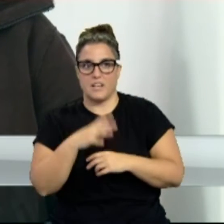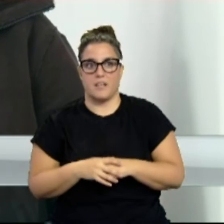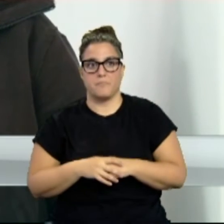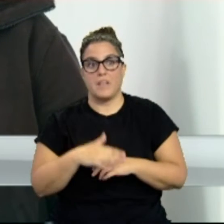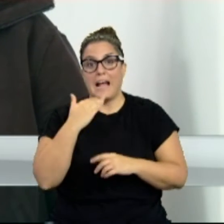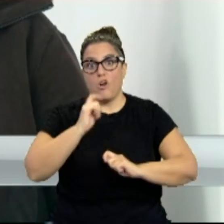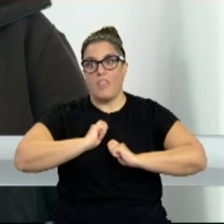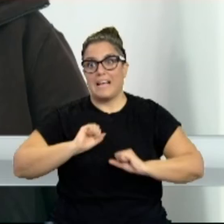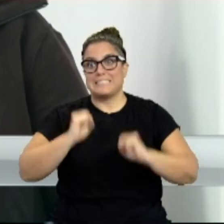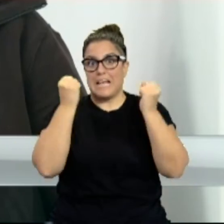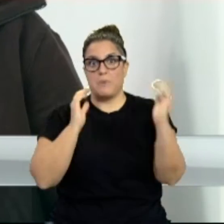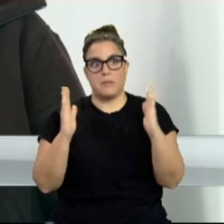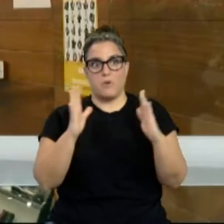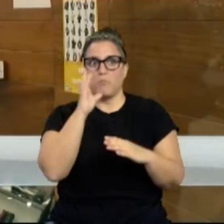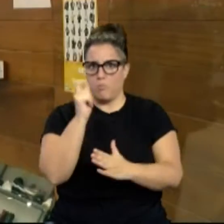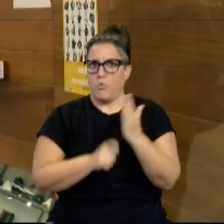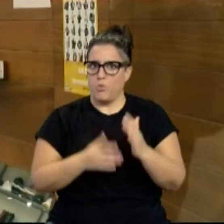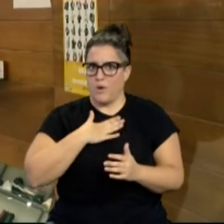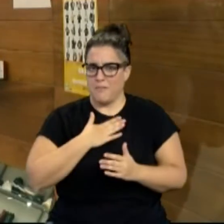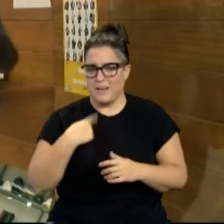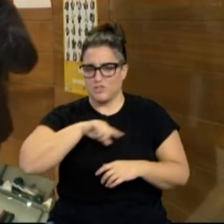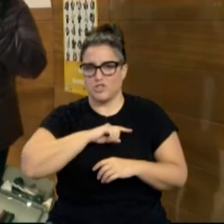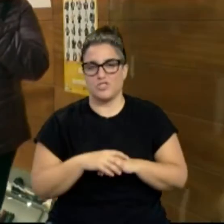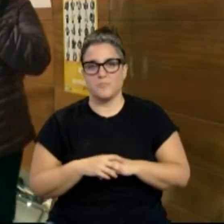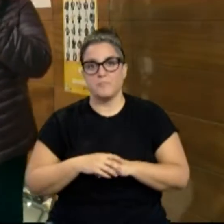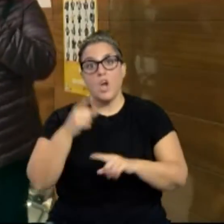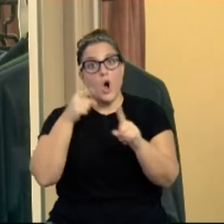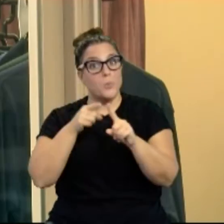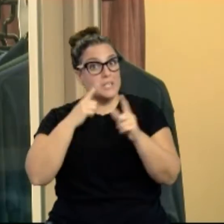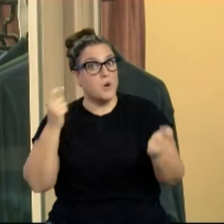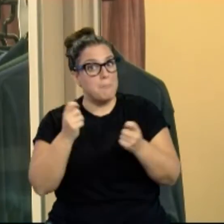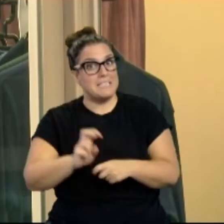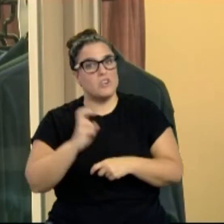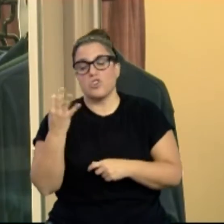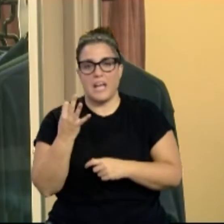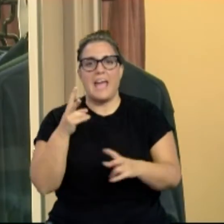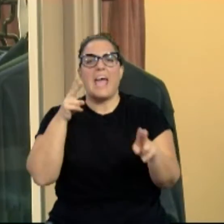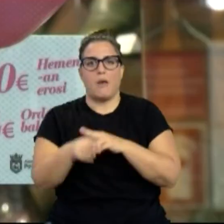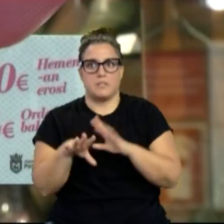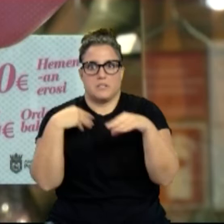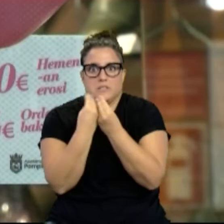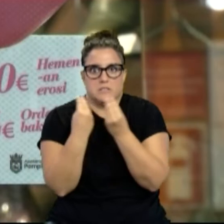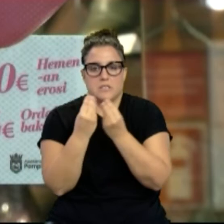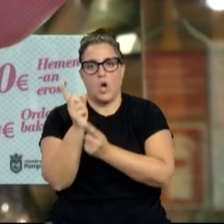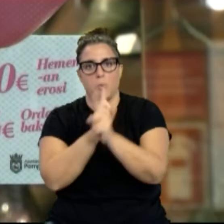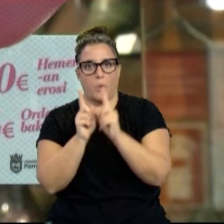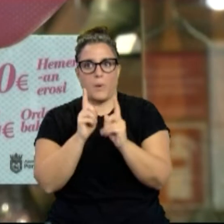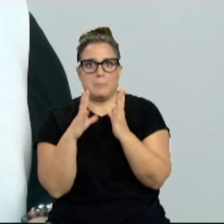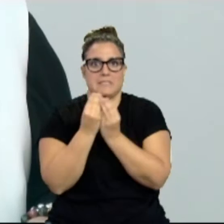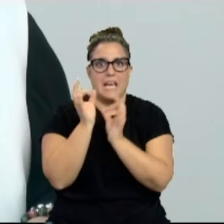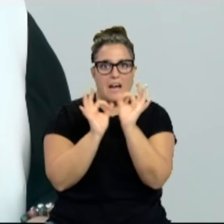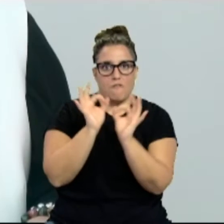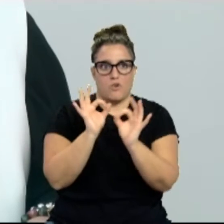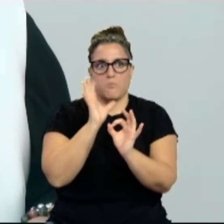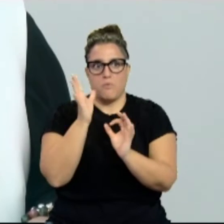que tan dura está siendo para nosotros. Otro de los objetivos de esta campaña es evitar aglomeraciones y problemas de aforo a finales de diciembre. A que